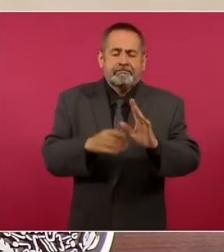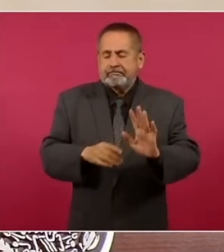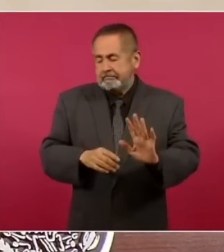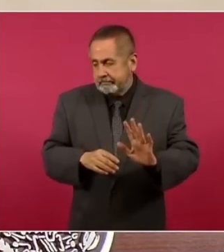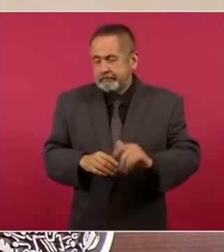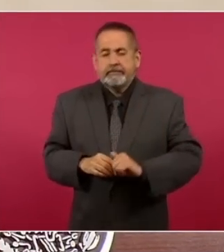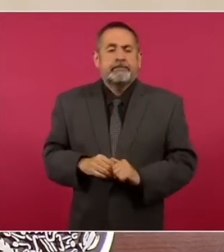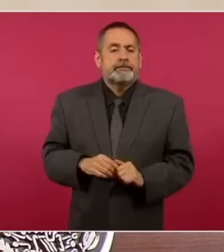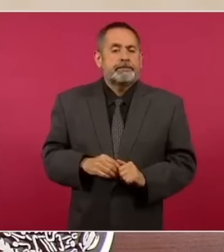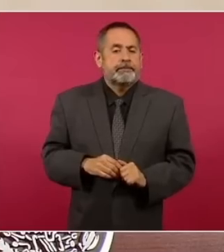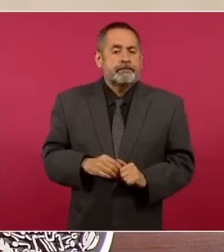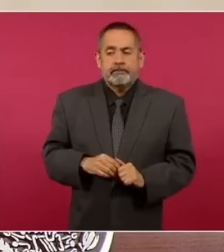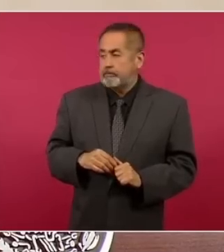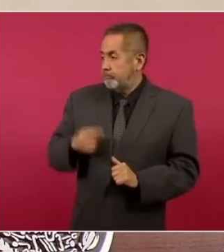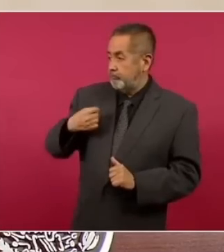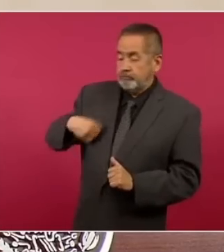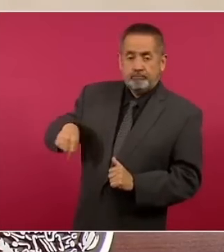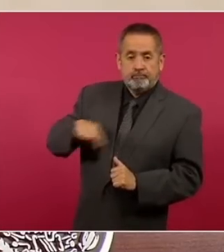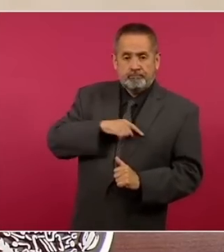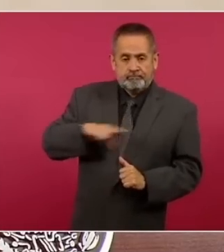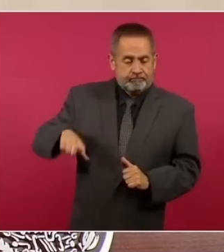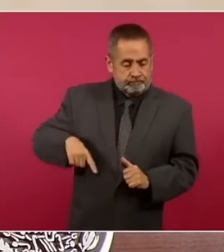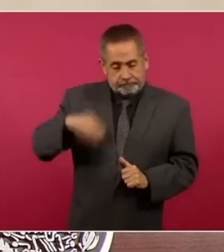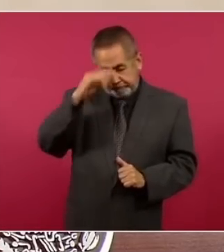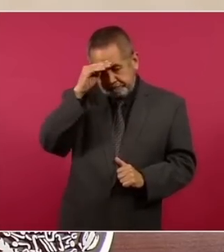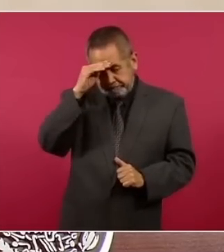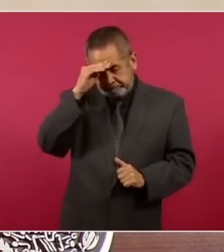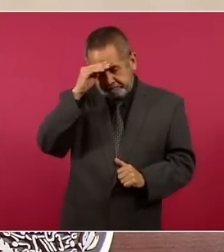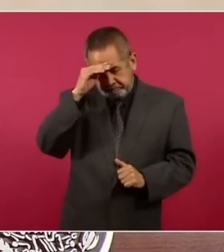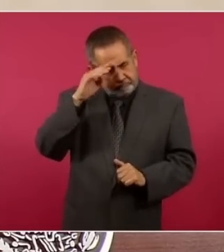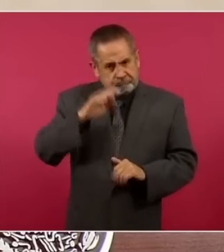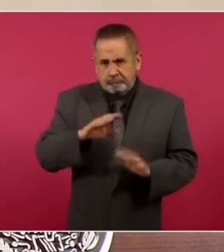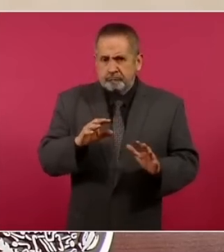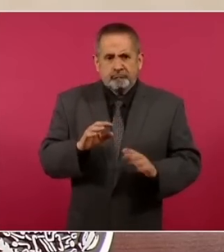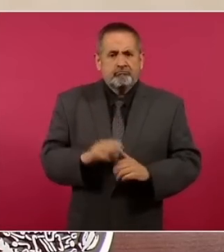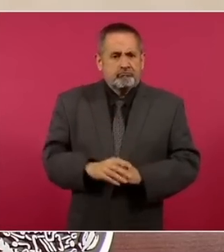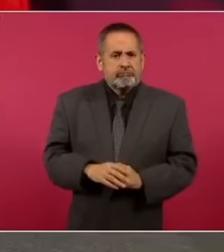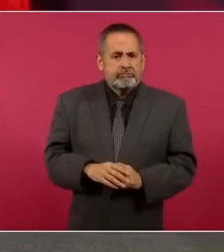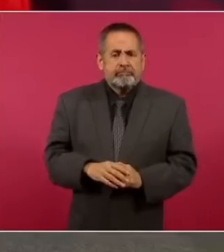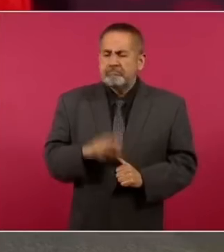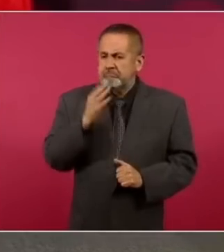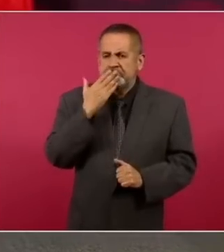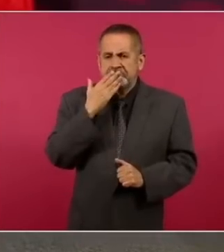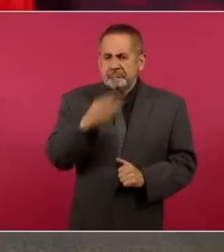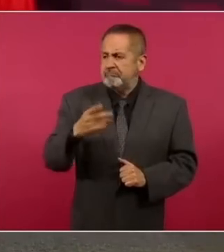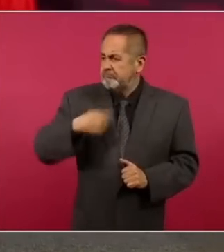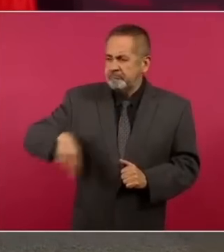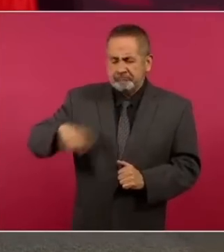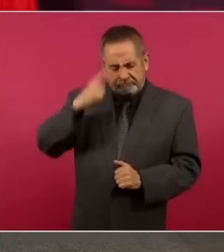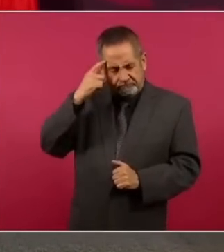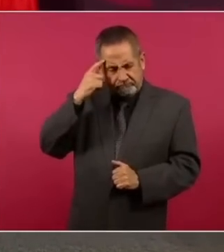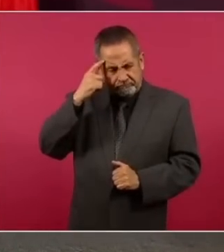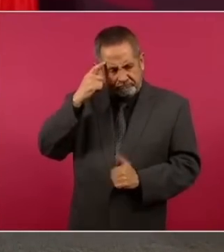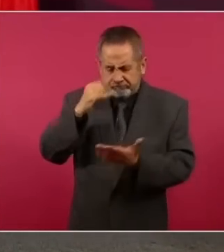consideramos que fue una muy buena decisión